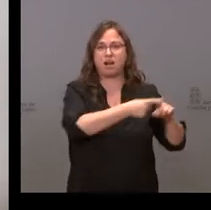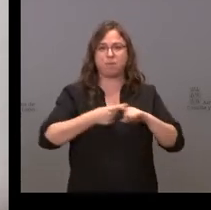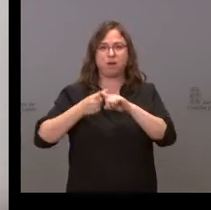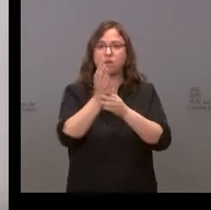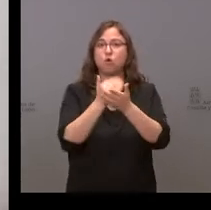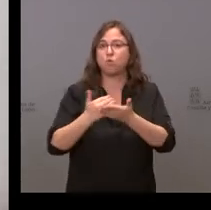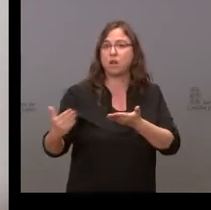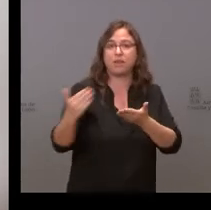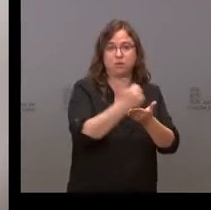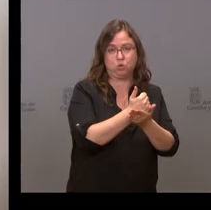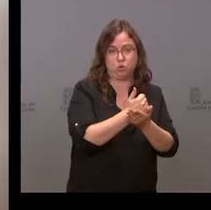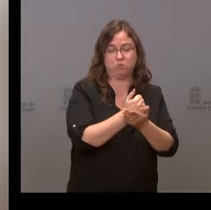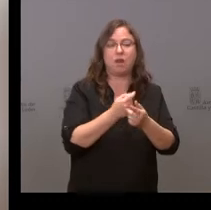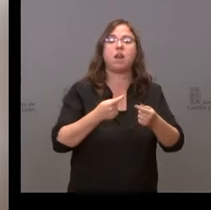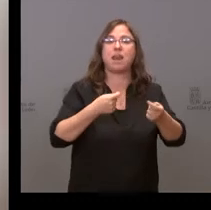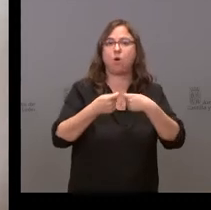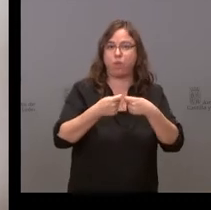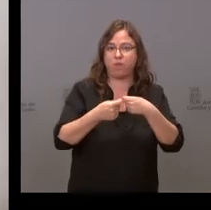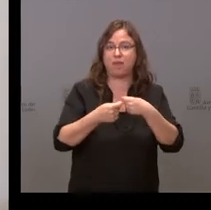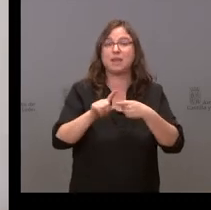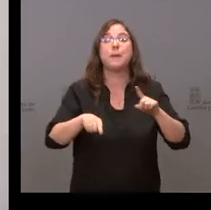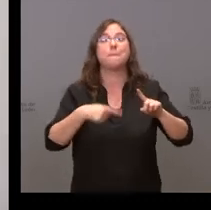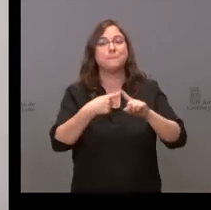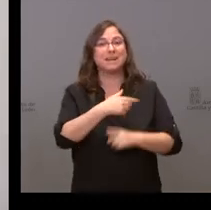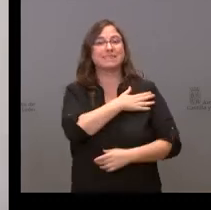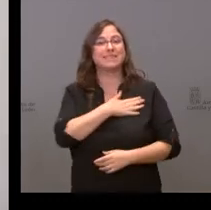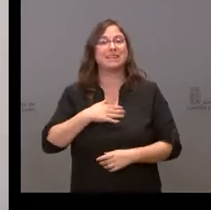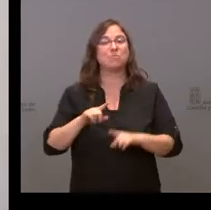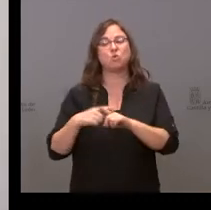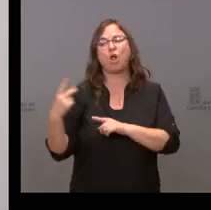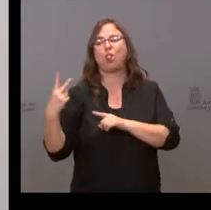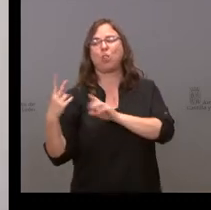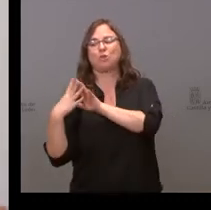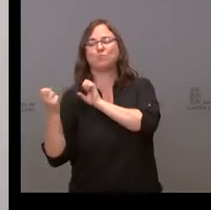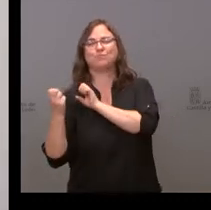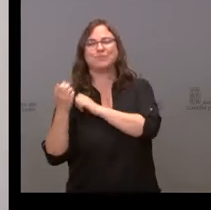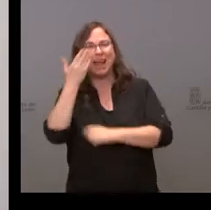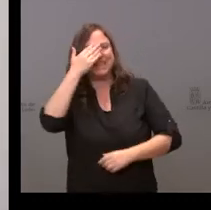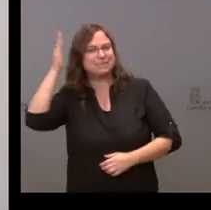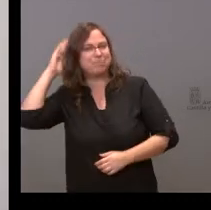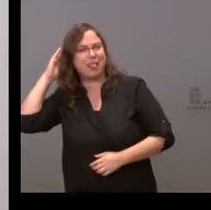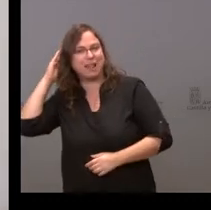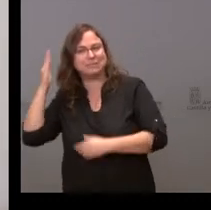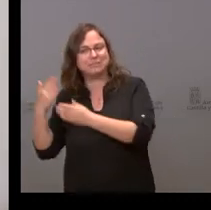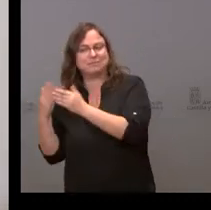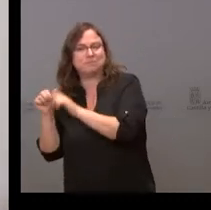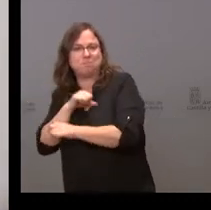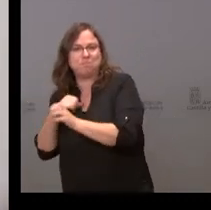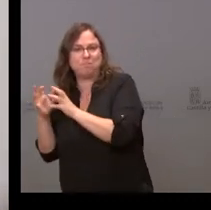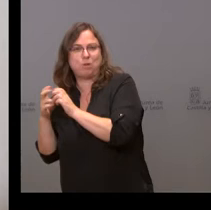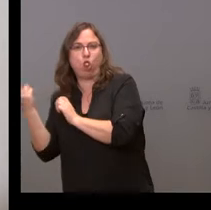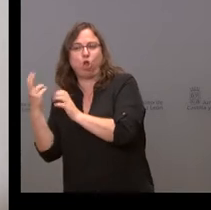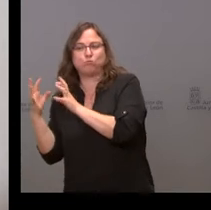autónomas. Punto uno, que no haya negociaciones bilaterales a espaldas del interés general,